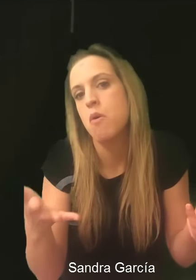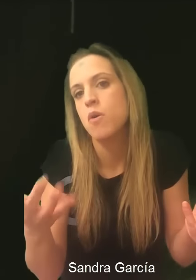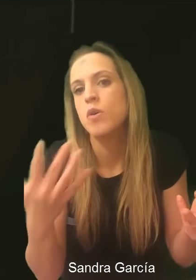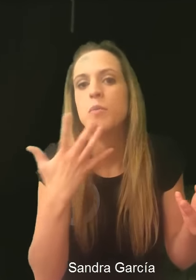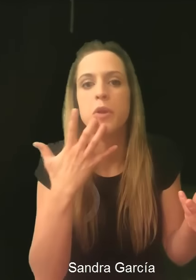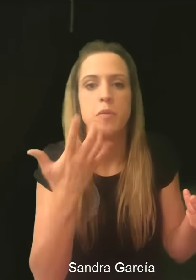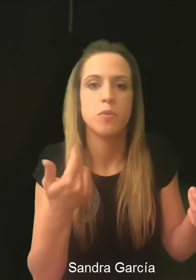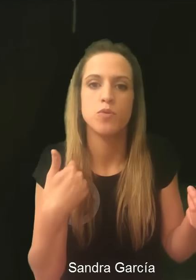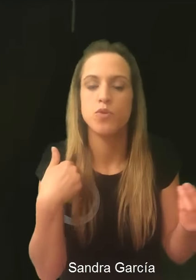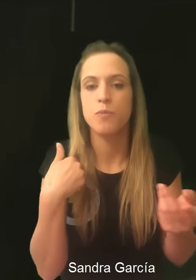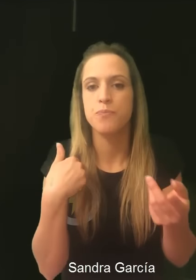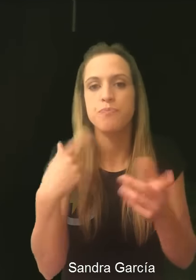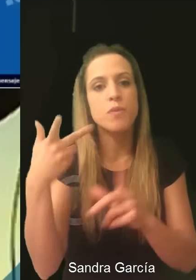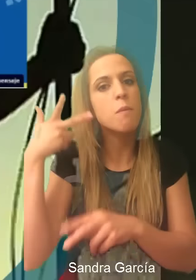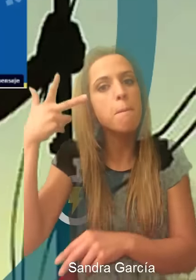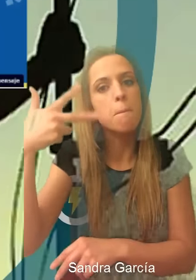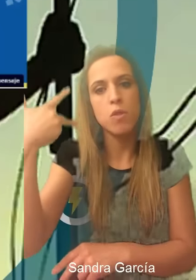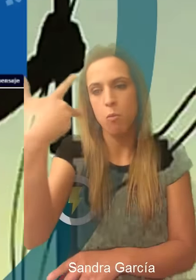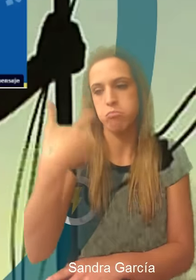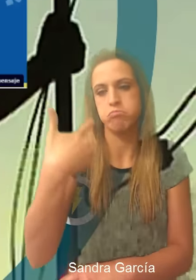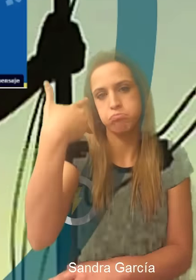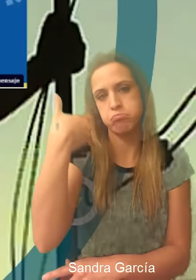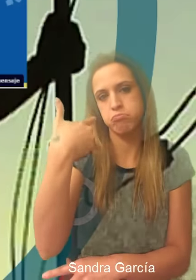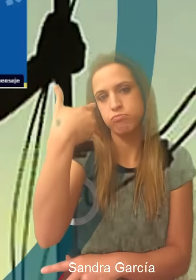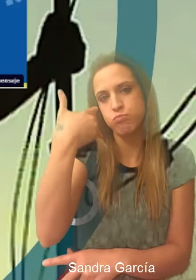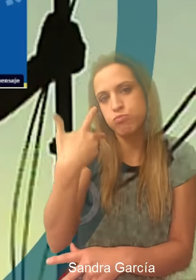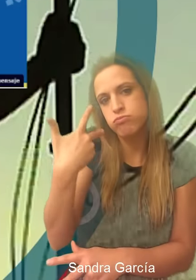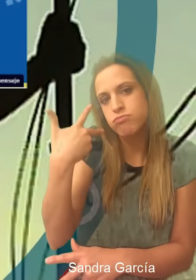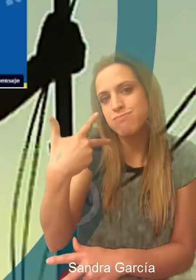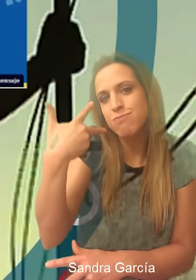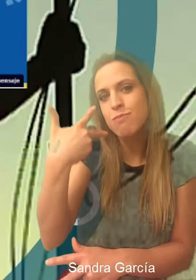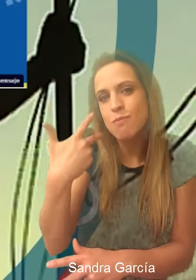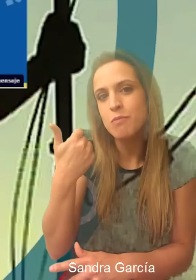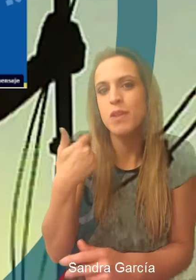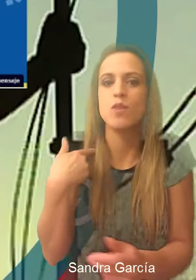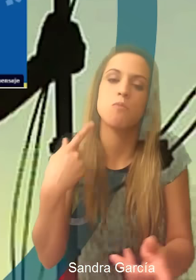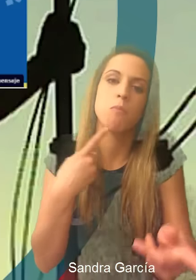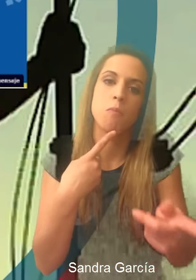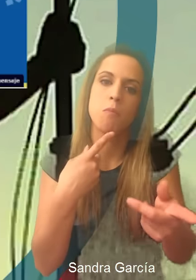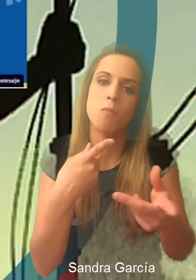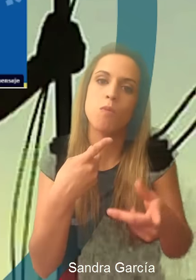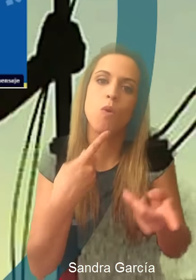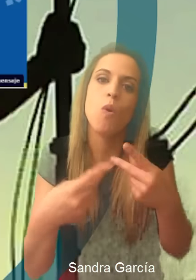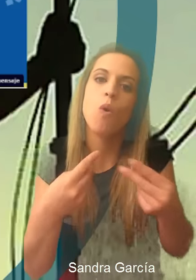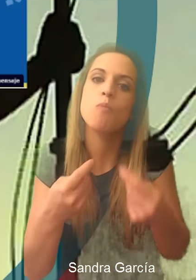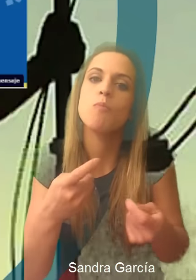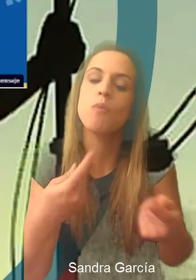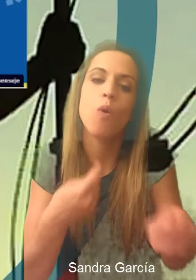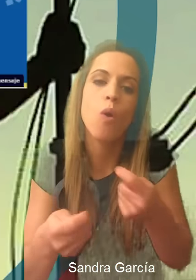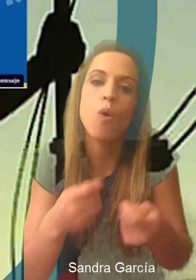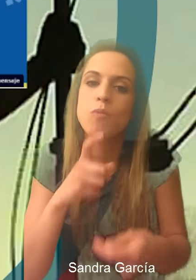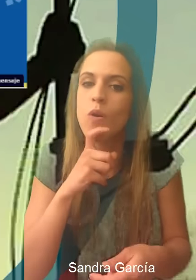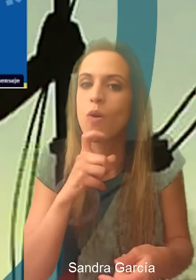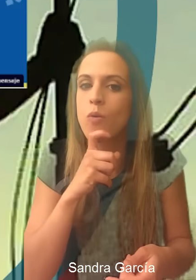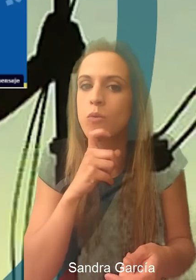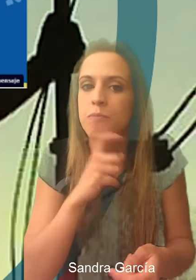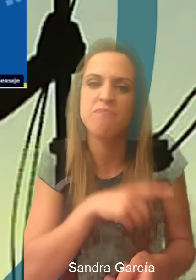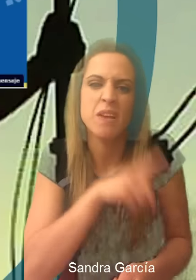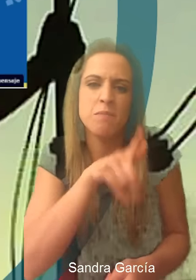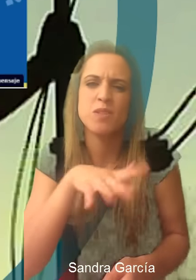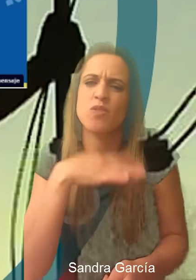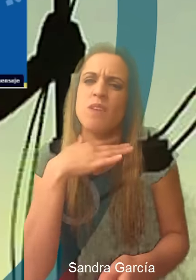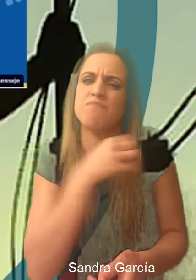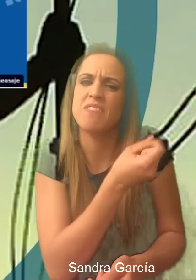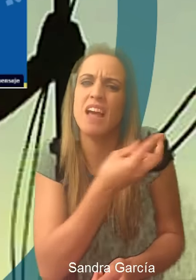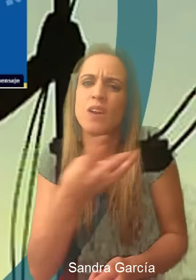online. Yo salgo ahí explicando, pues, el proceso de compra. Hay también muchas personas que al final no ejecutan la compra